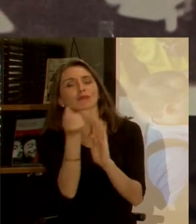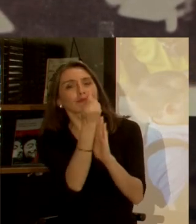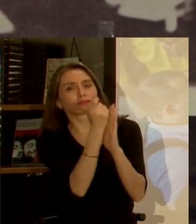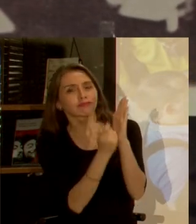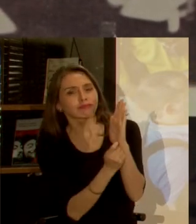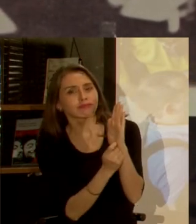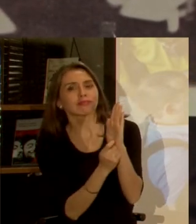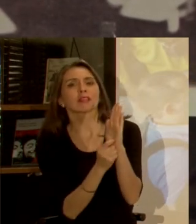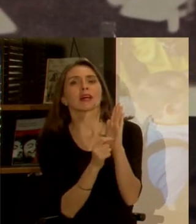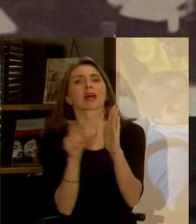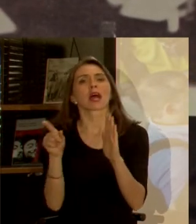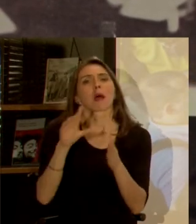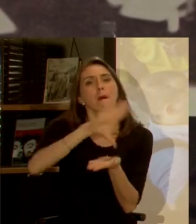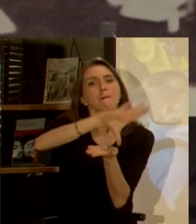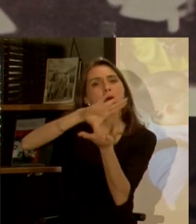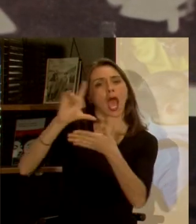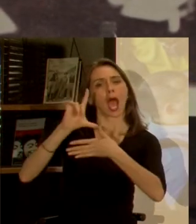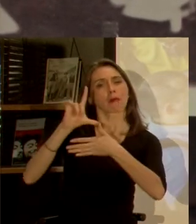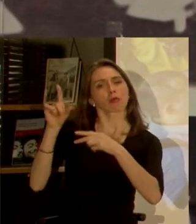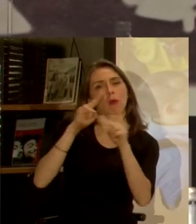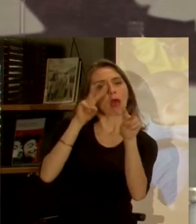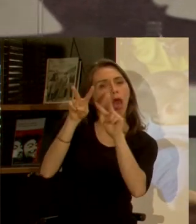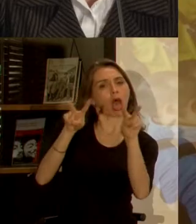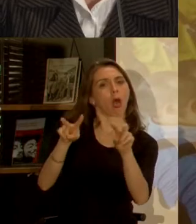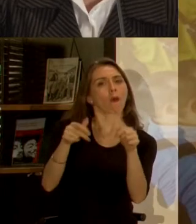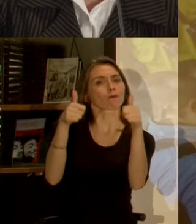en América Latina tú has visto que han sido exitosos?